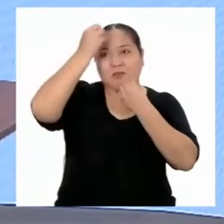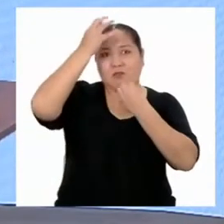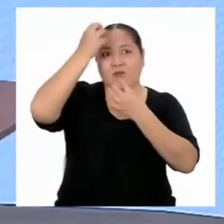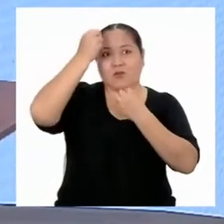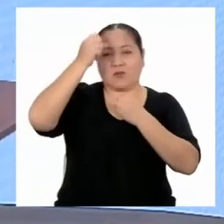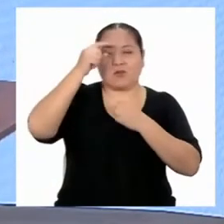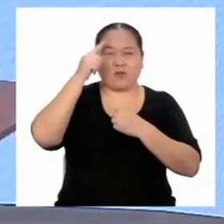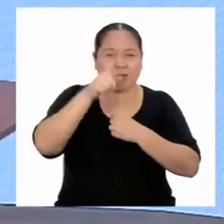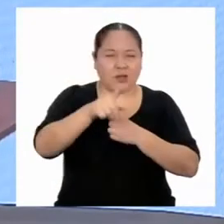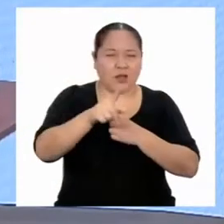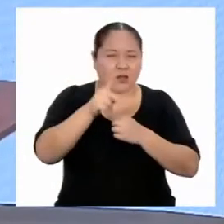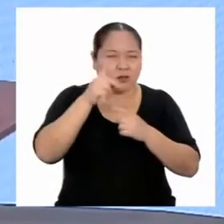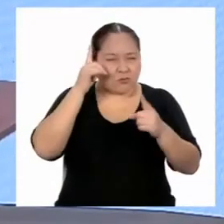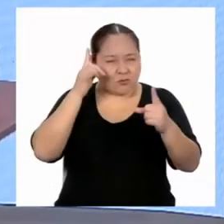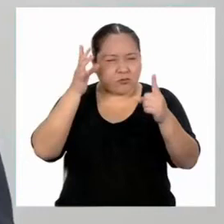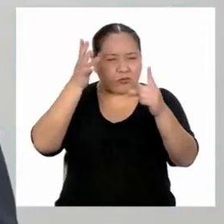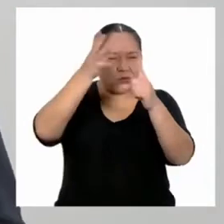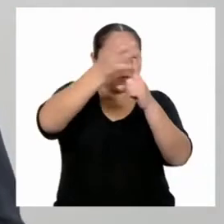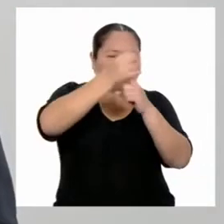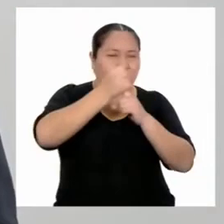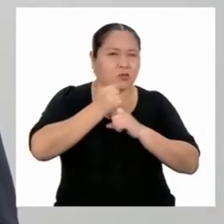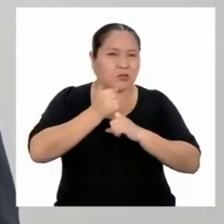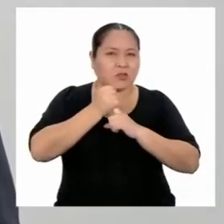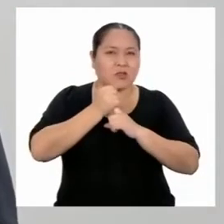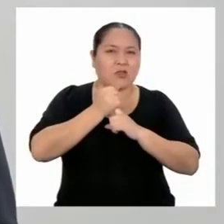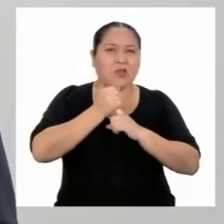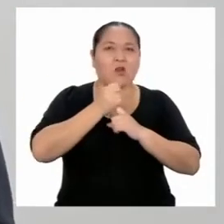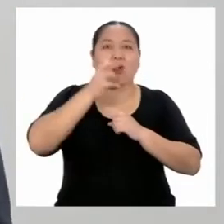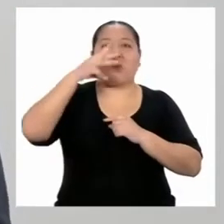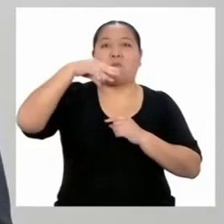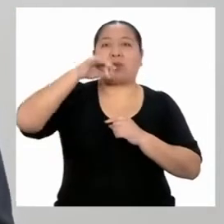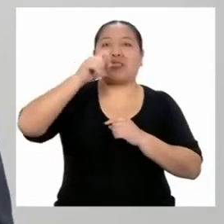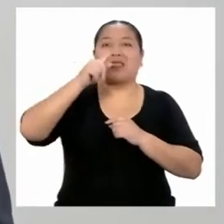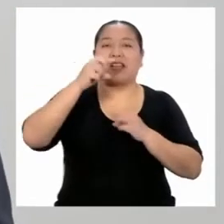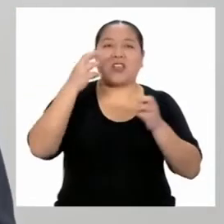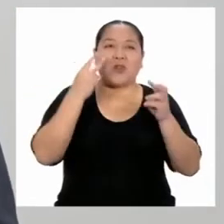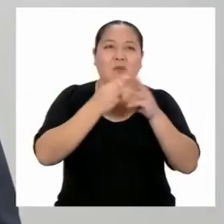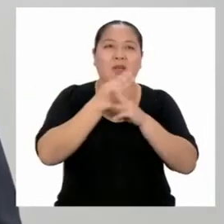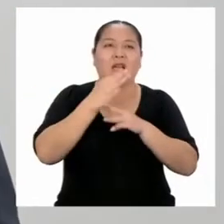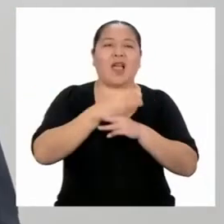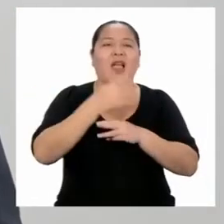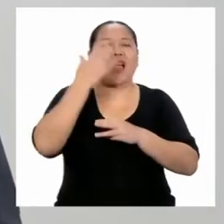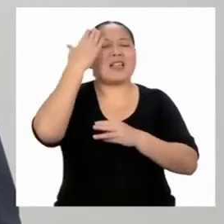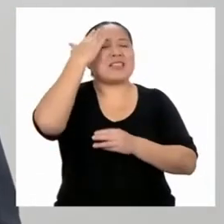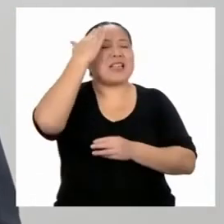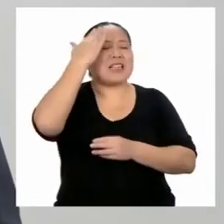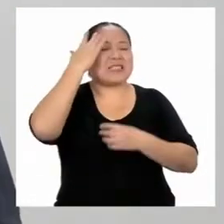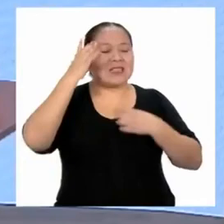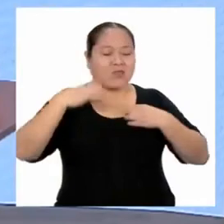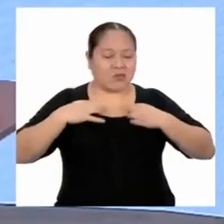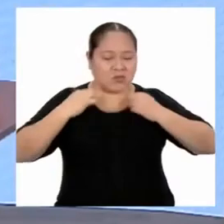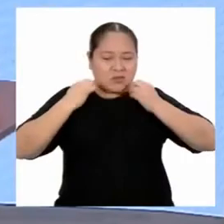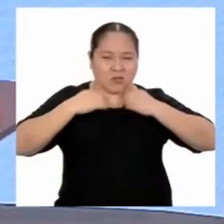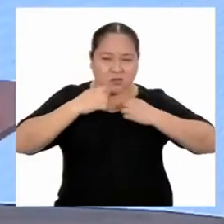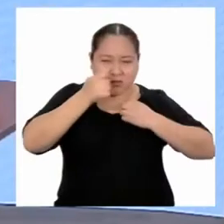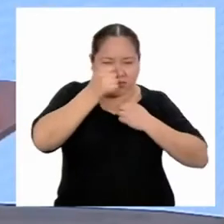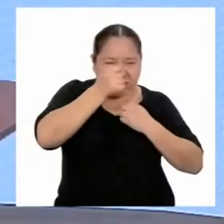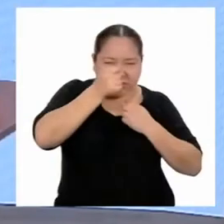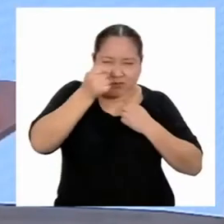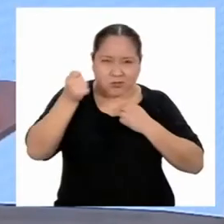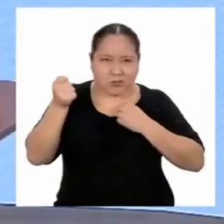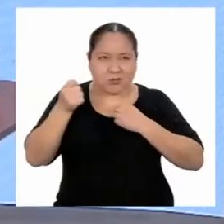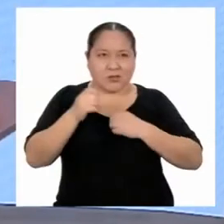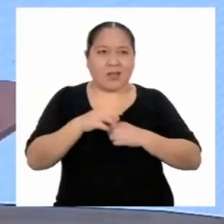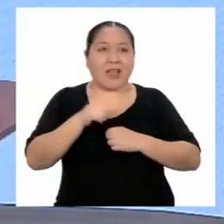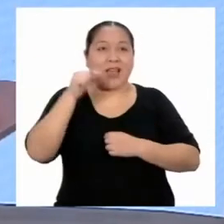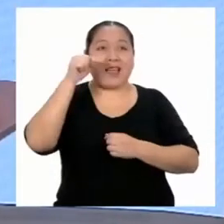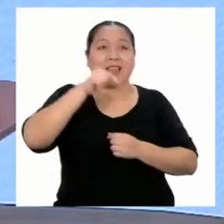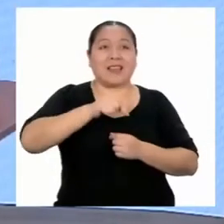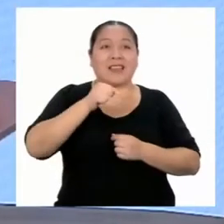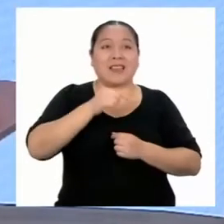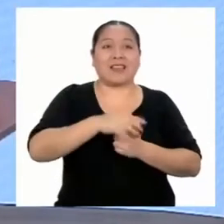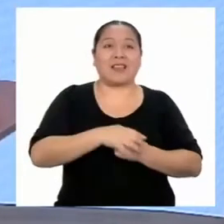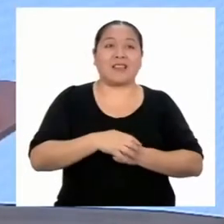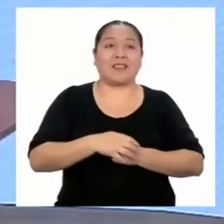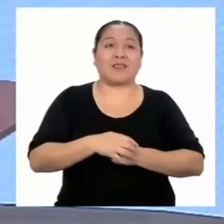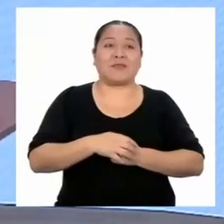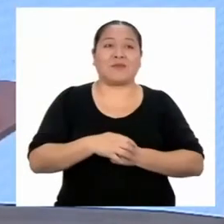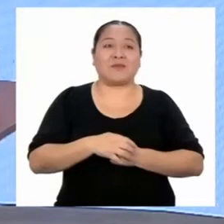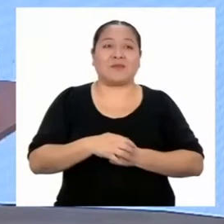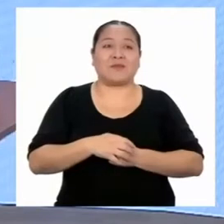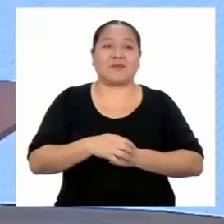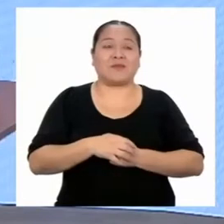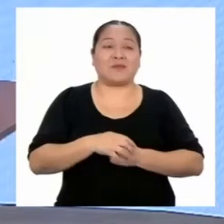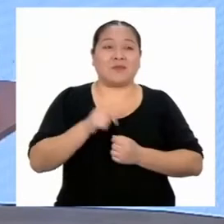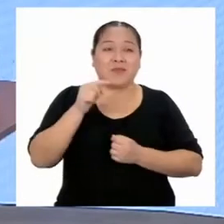un misterio matemático. Ya entiendo. Ya sé por qué estás vestido de detective. Aquí está. A ver, a ver...